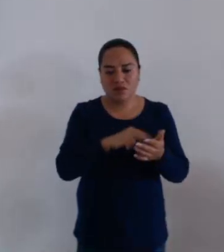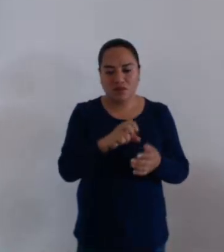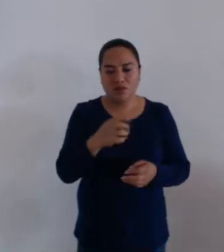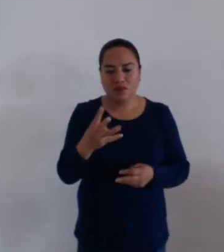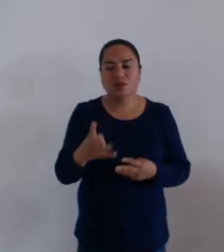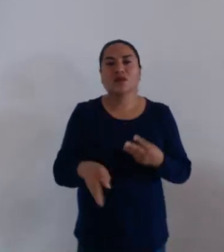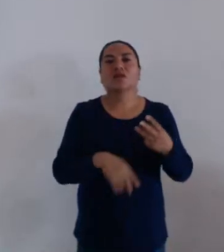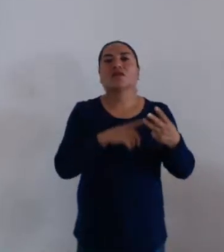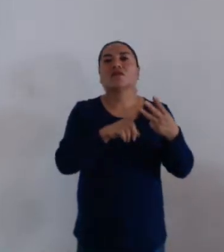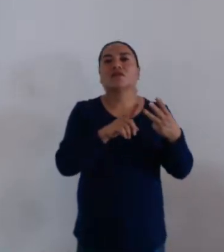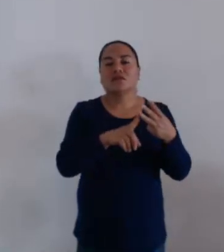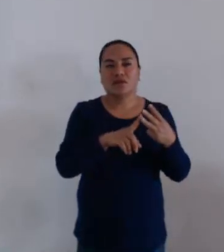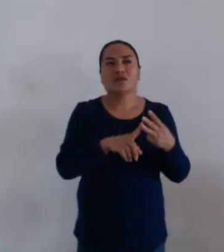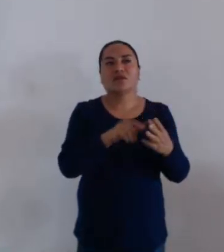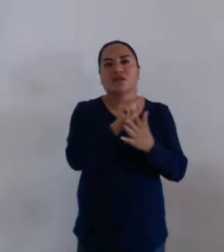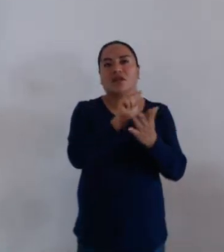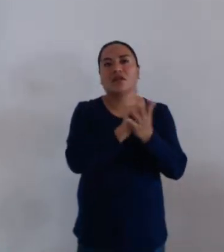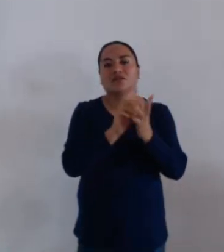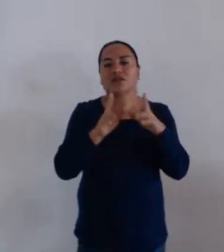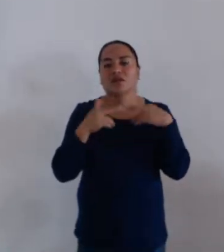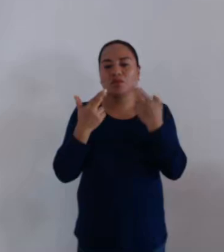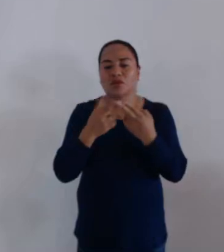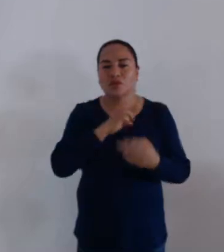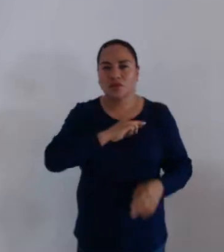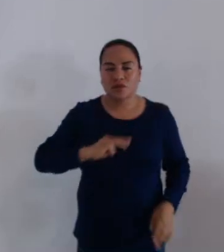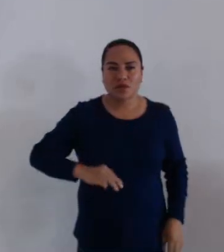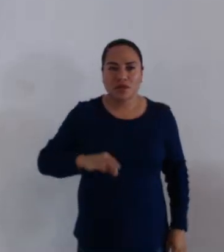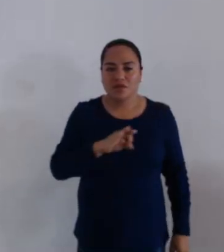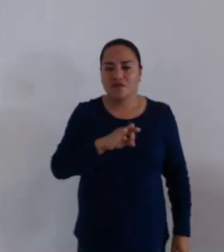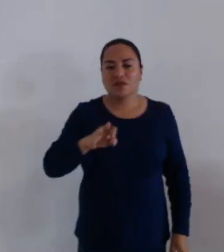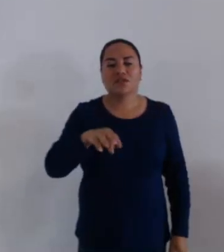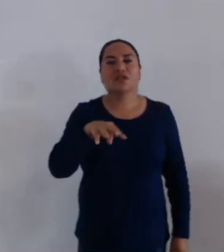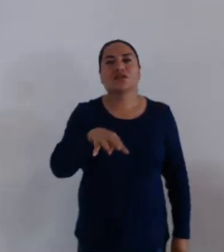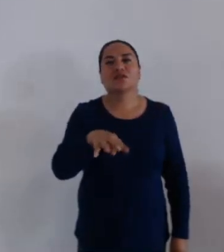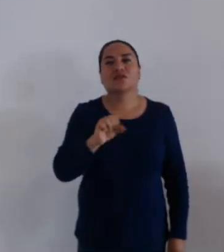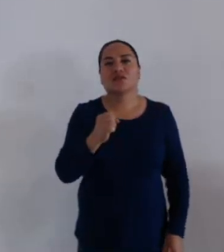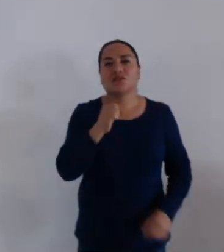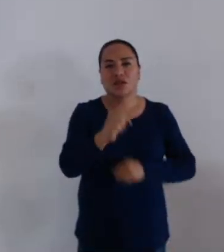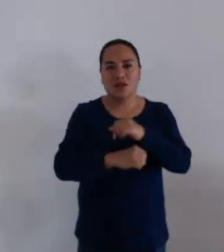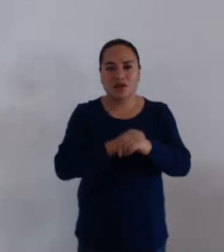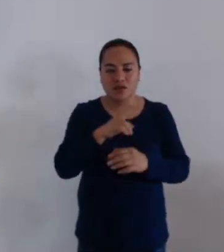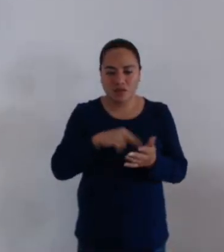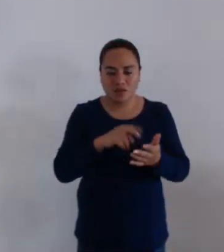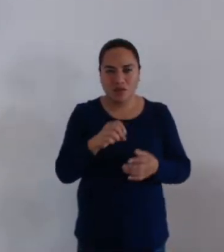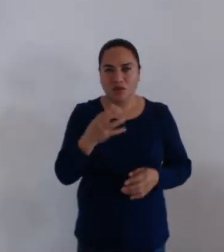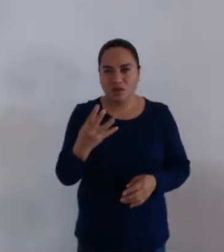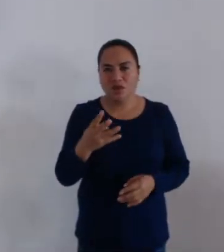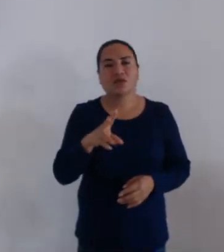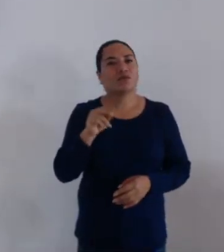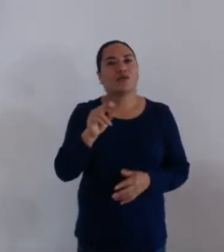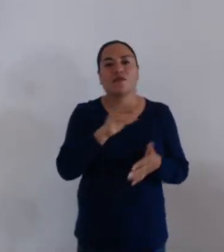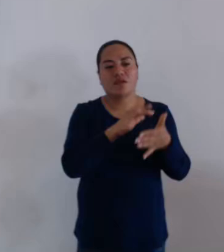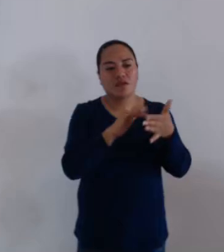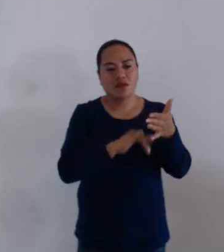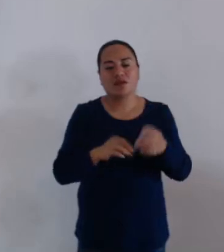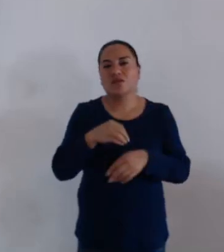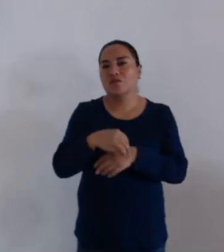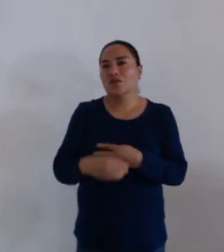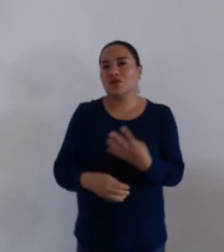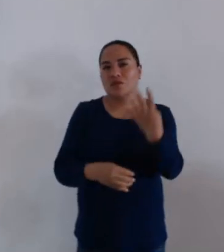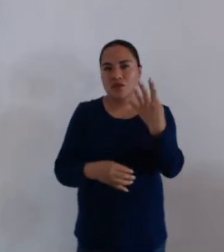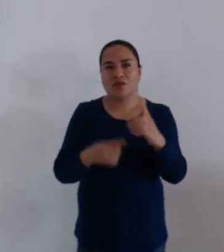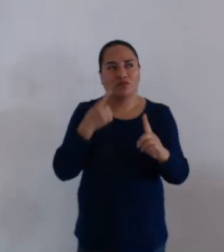aprobación del acta de la sesión ordinaria de Cabildo de fecha 19 de septiembre del año 2024 con dispensa de lectura. Cuarto,